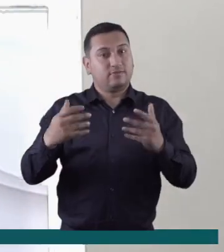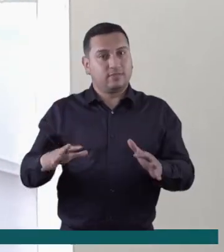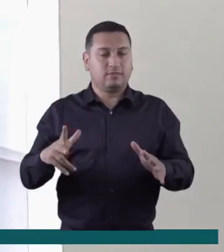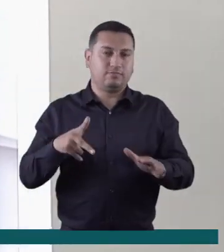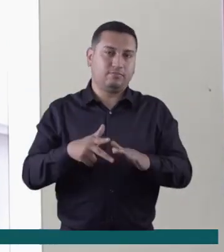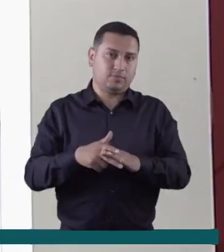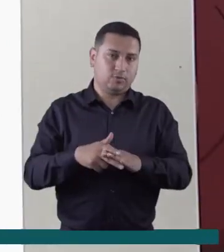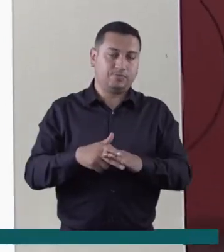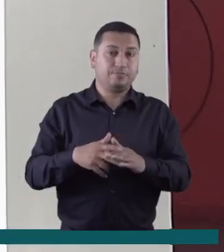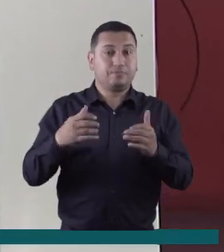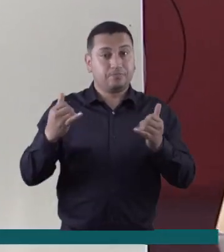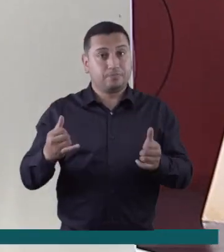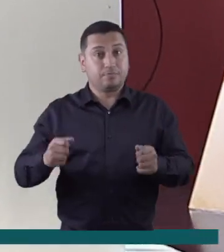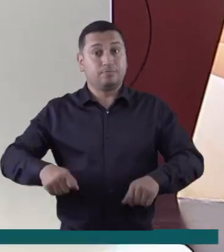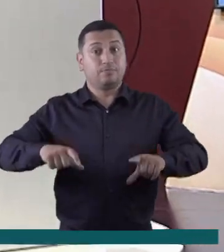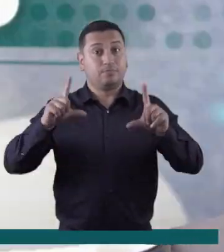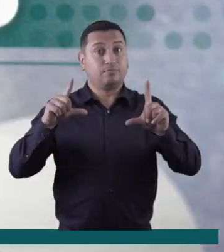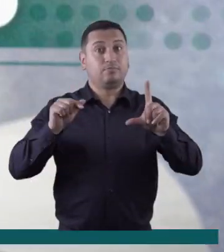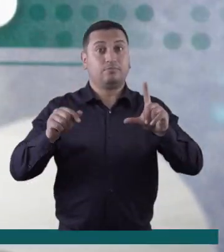regresemos, espere.